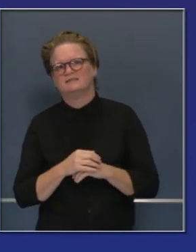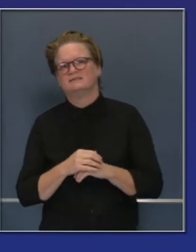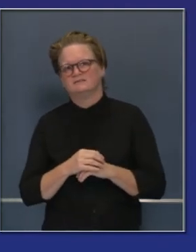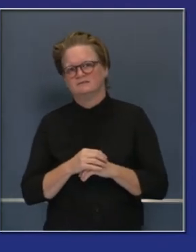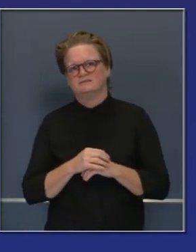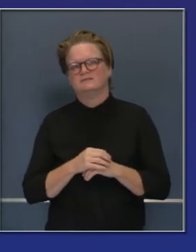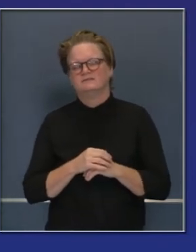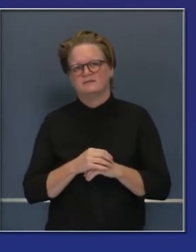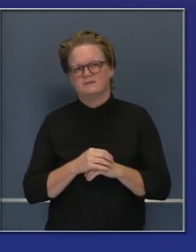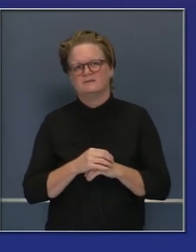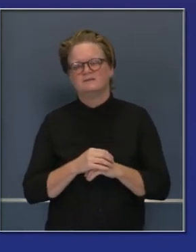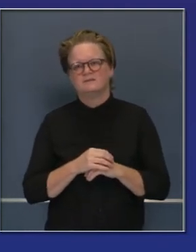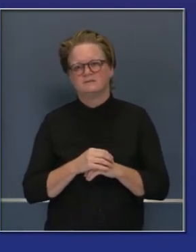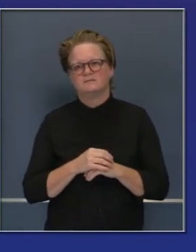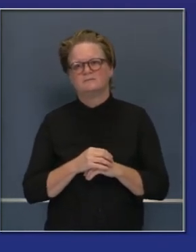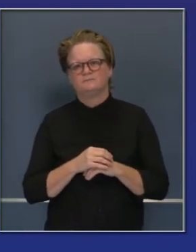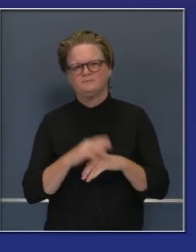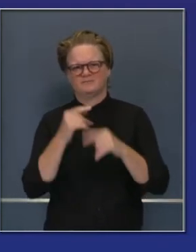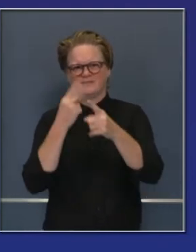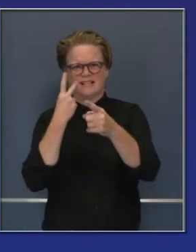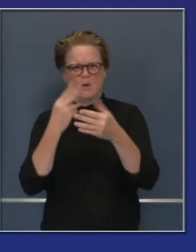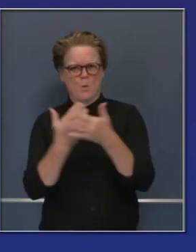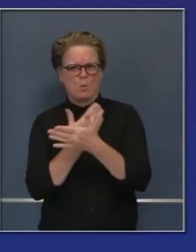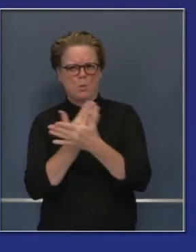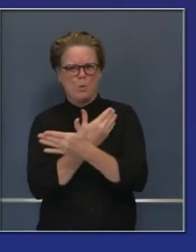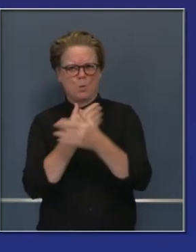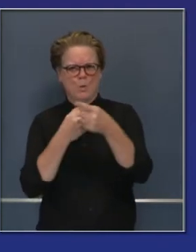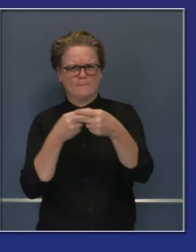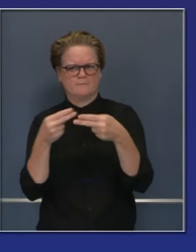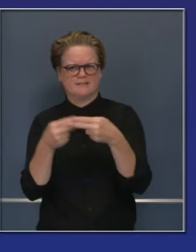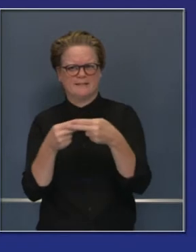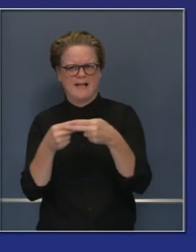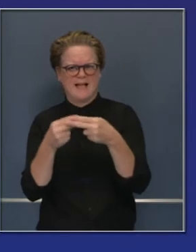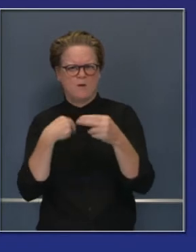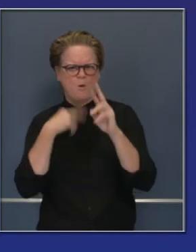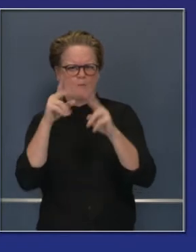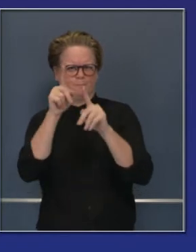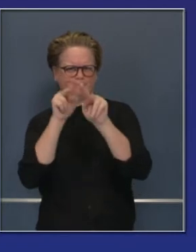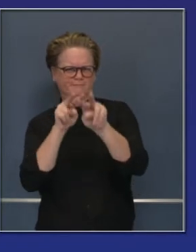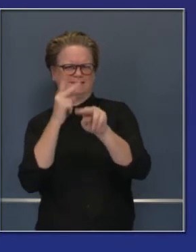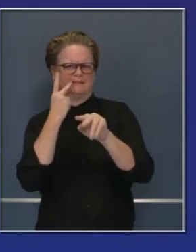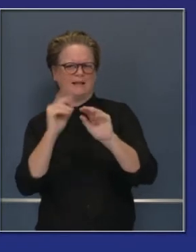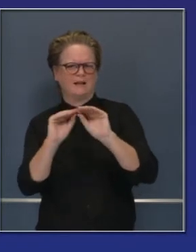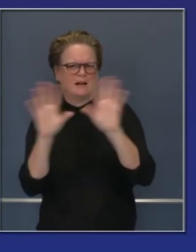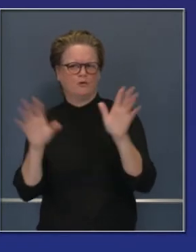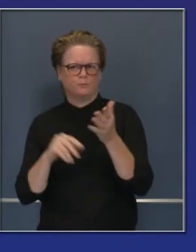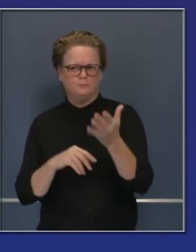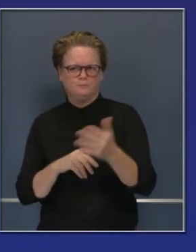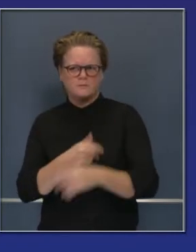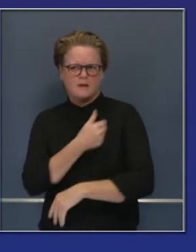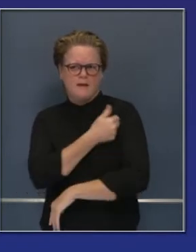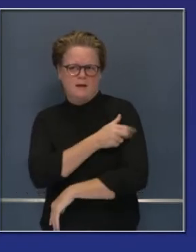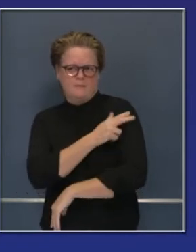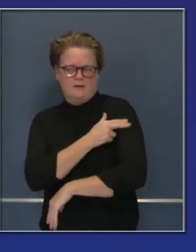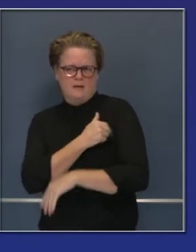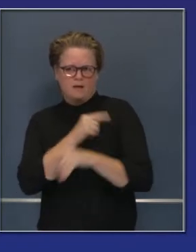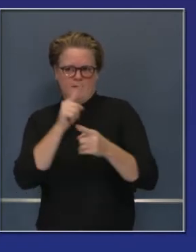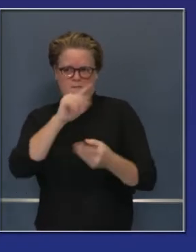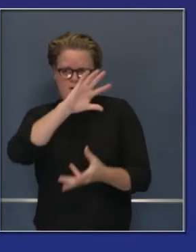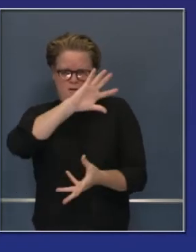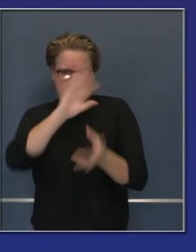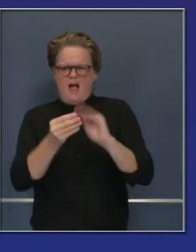tendencia asciende no solo en hospitalizaciones. Quiero poner esto en paréntesis.